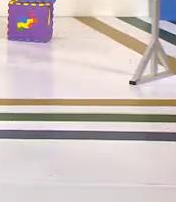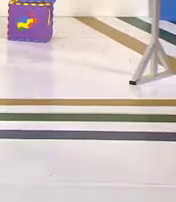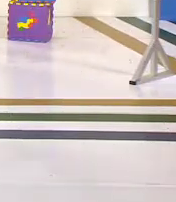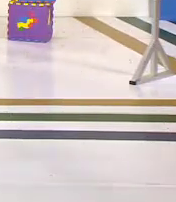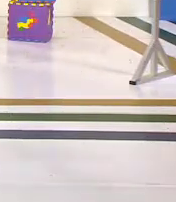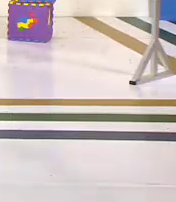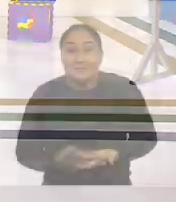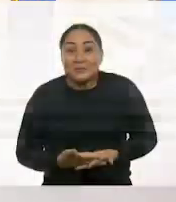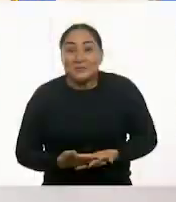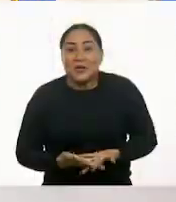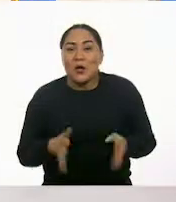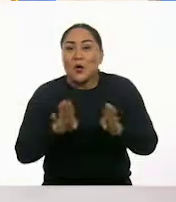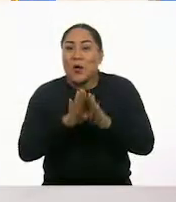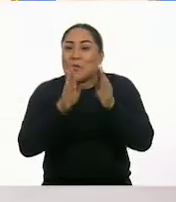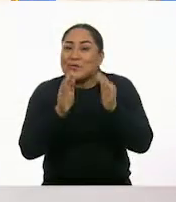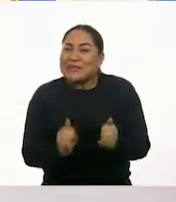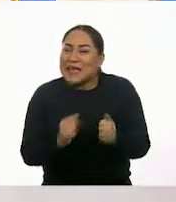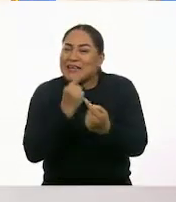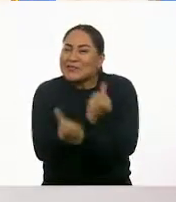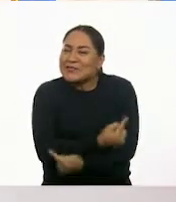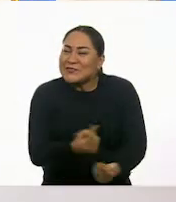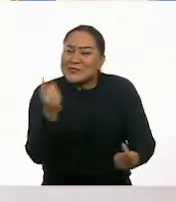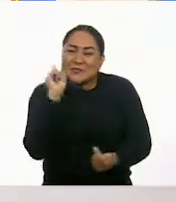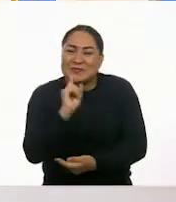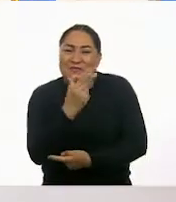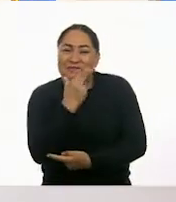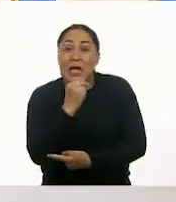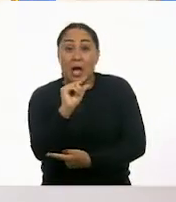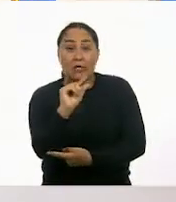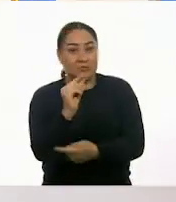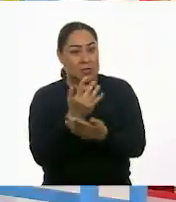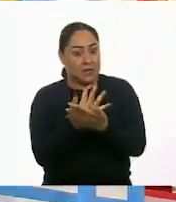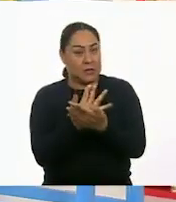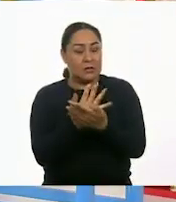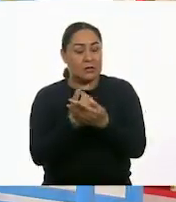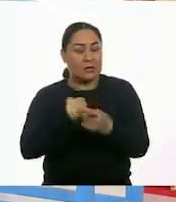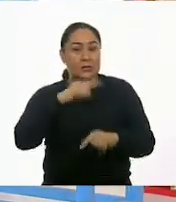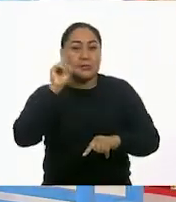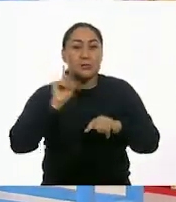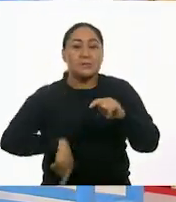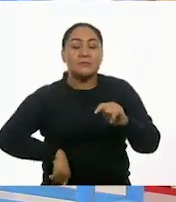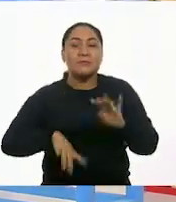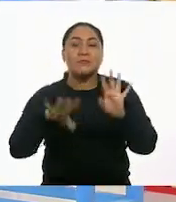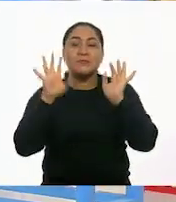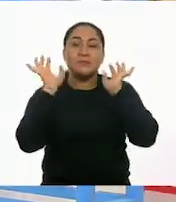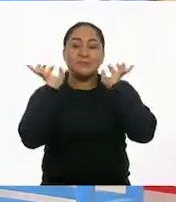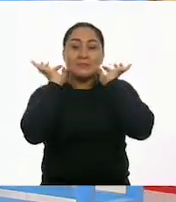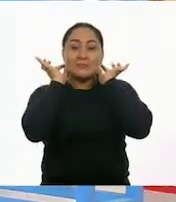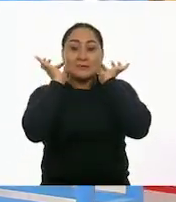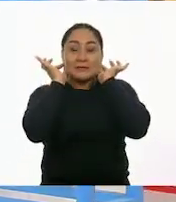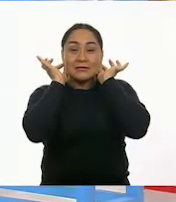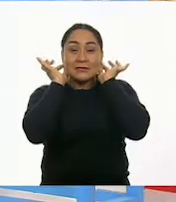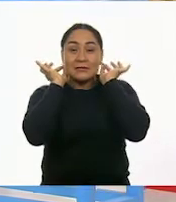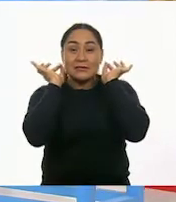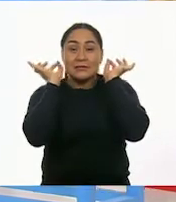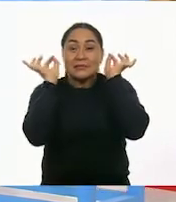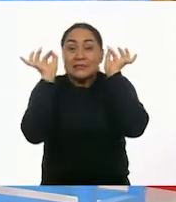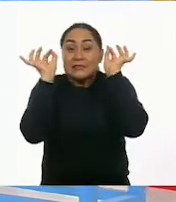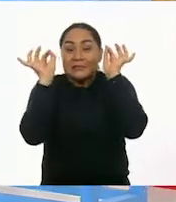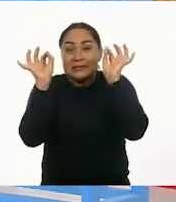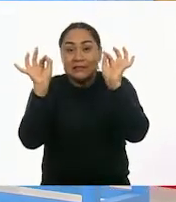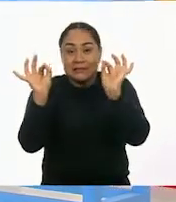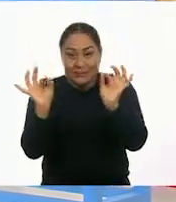¡Oh! ¿Cómo están niñas y niños? Permítanme un momentito. Voy a quitarme mi cubrebocas, primero tomándolo de los